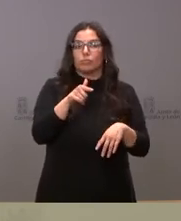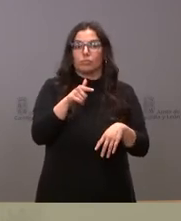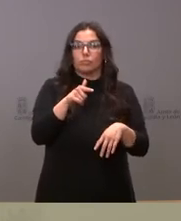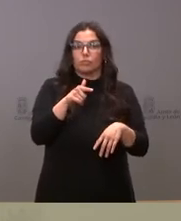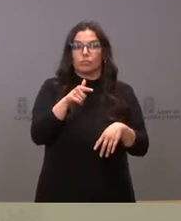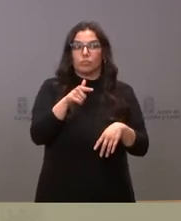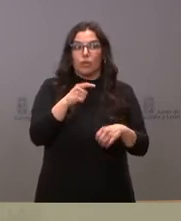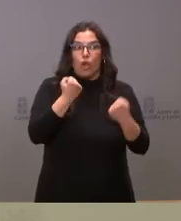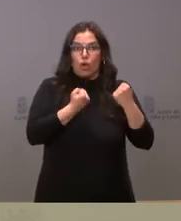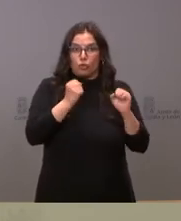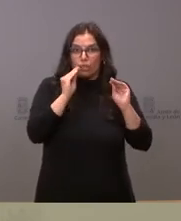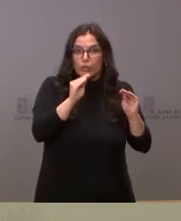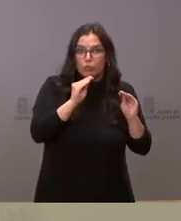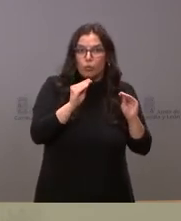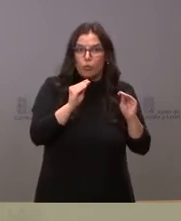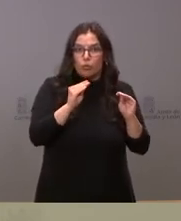coche y